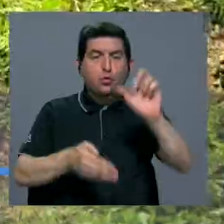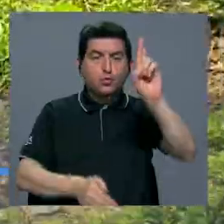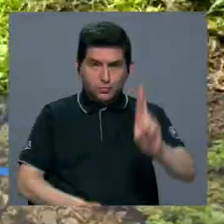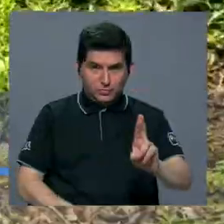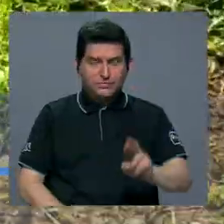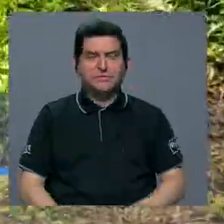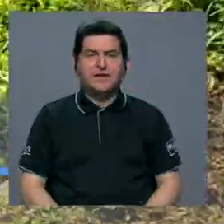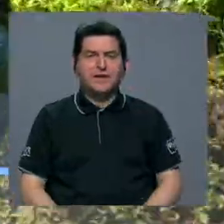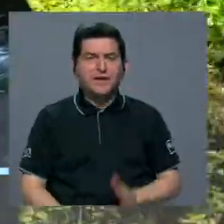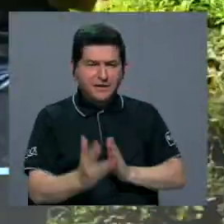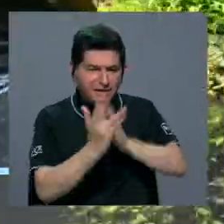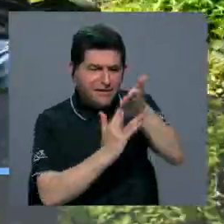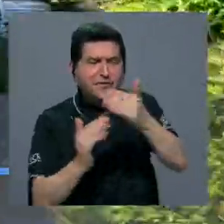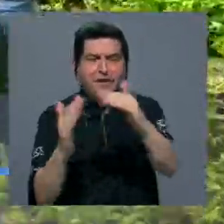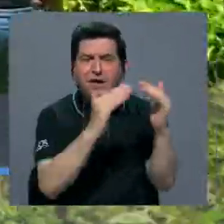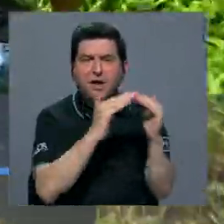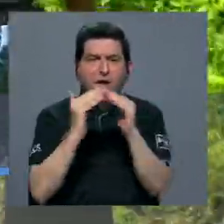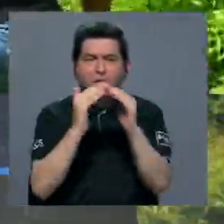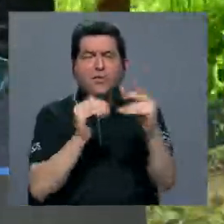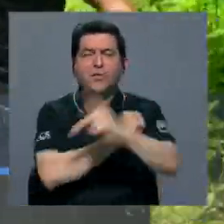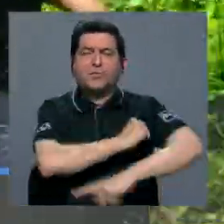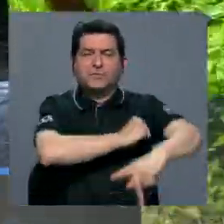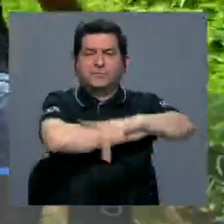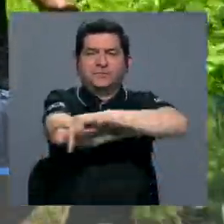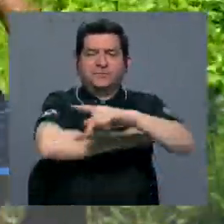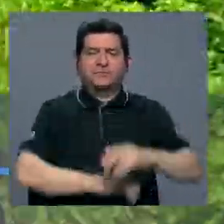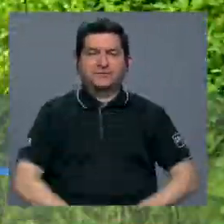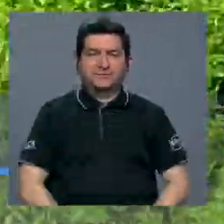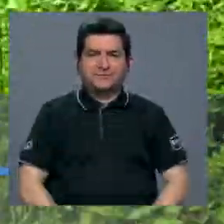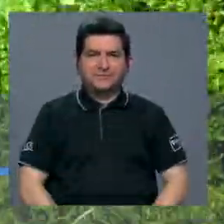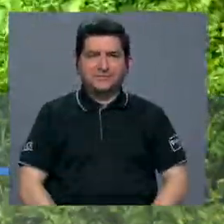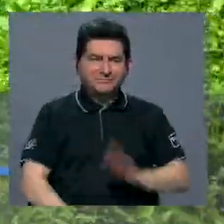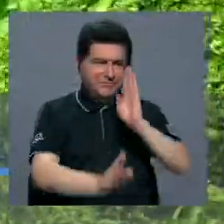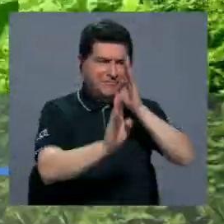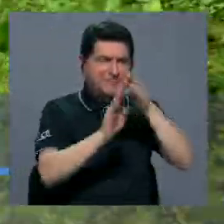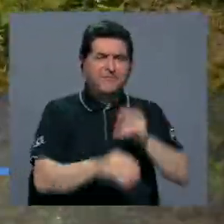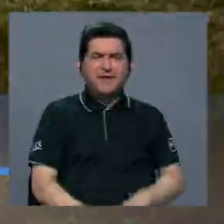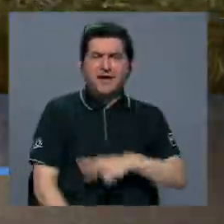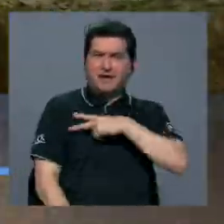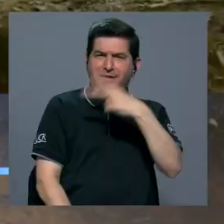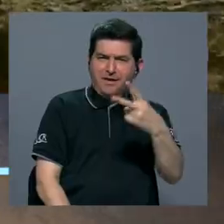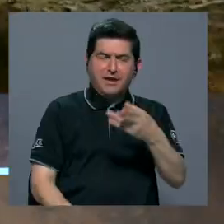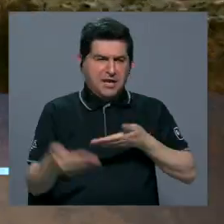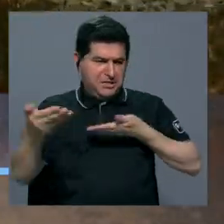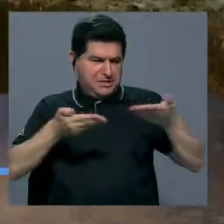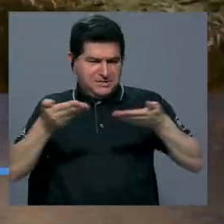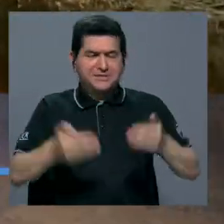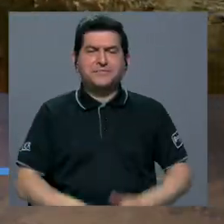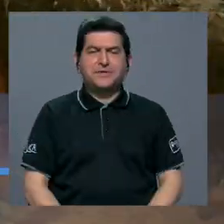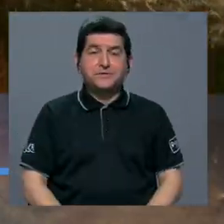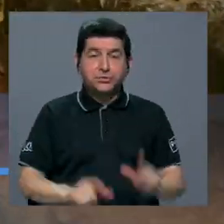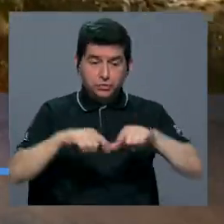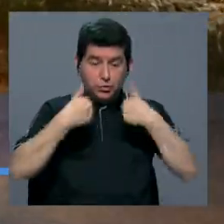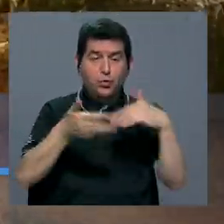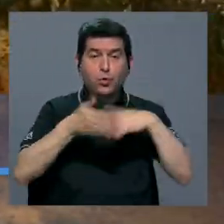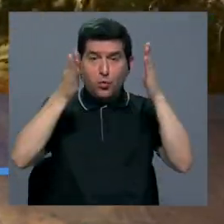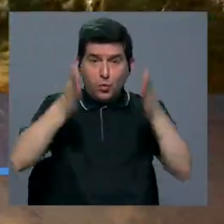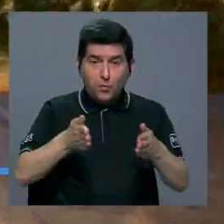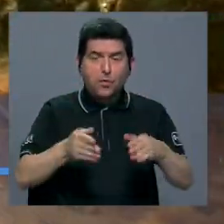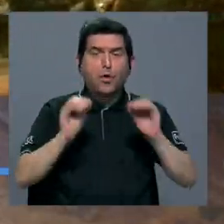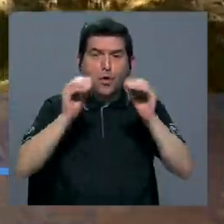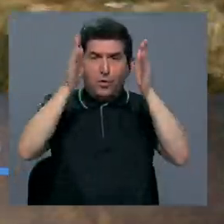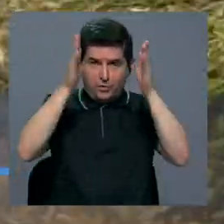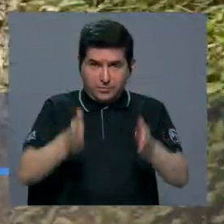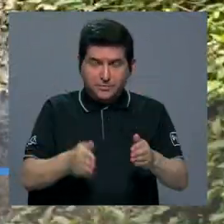Universidad de Costa Rica llega a las comunidades de nuestro país. Fieles a su vocación y al servicio, este grupo de